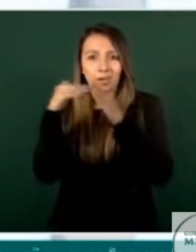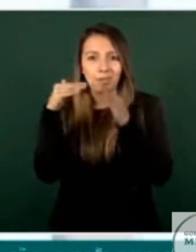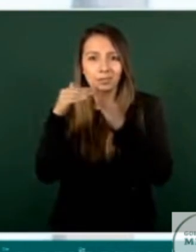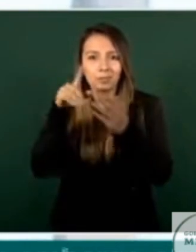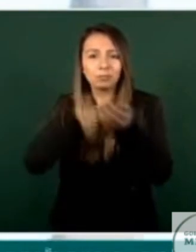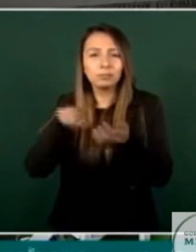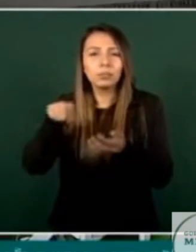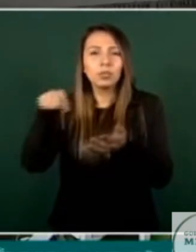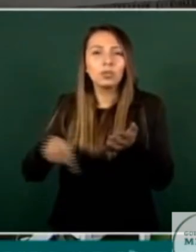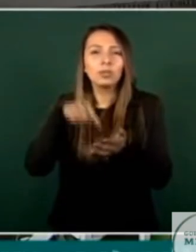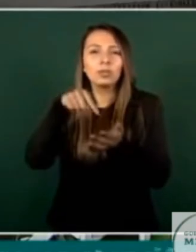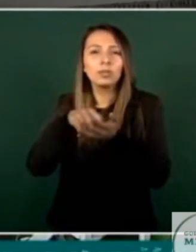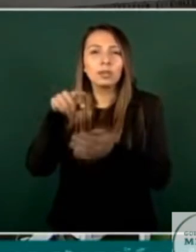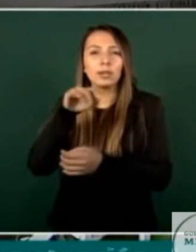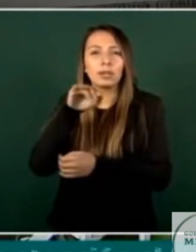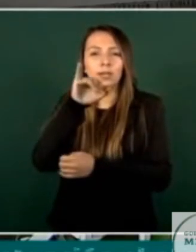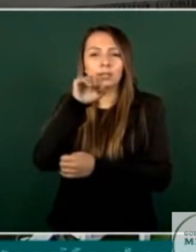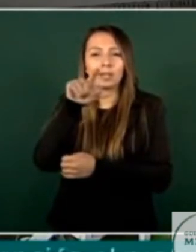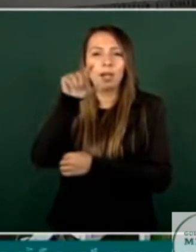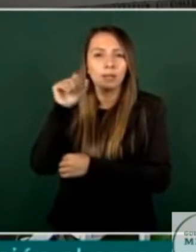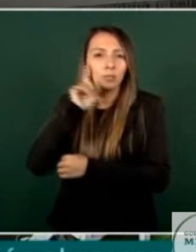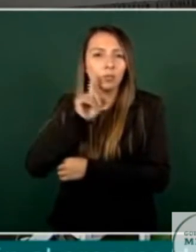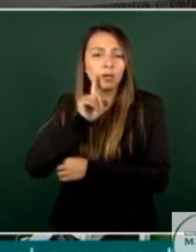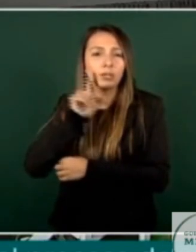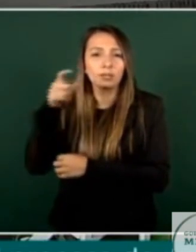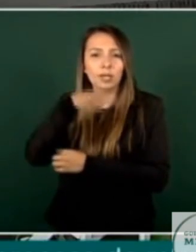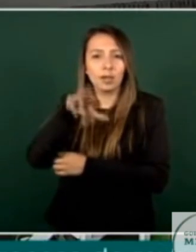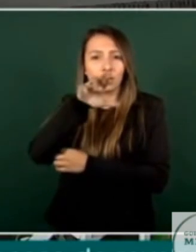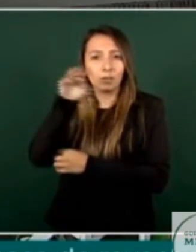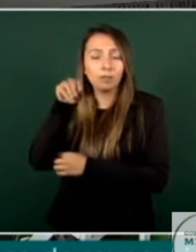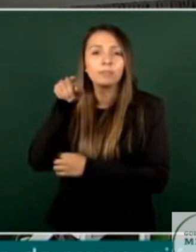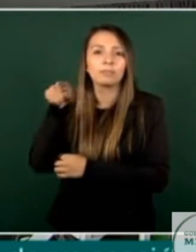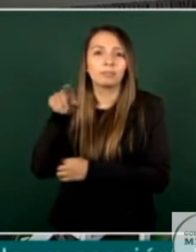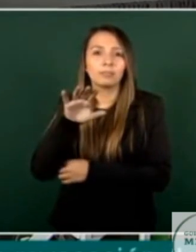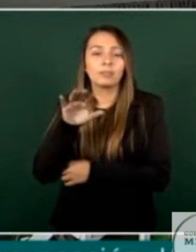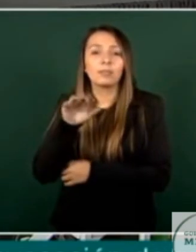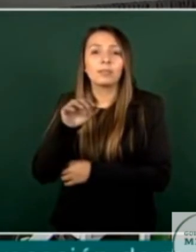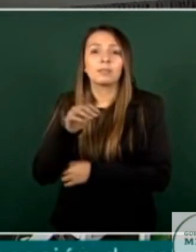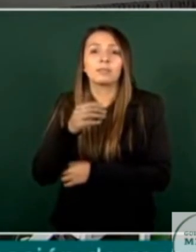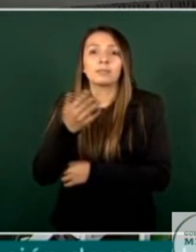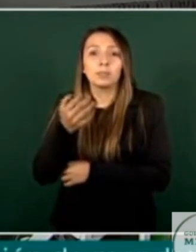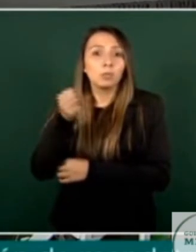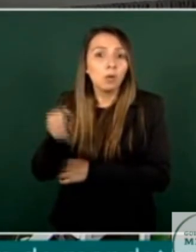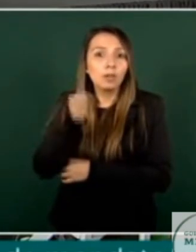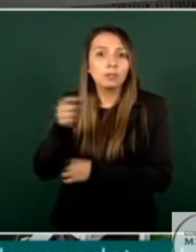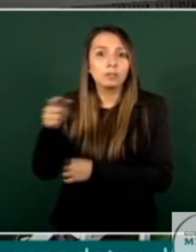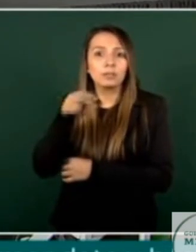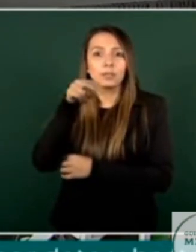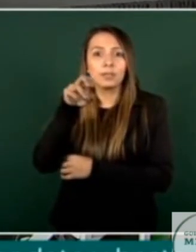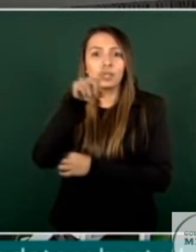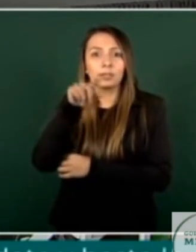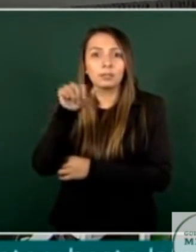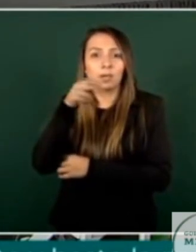municipio de Isla Mujeres en el estado de Quintana Roo Afortunadamente Nexawel Coyot ya estaba en el